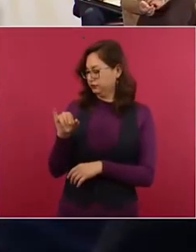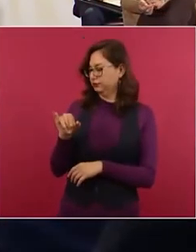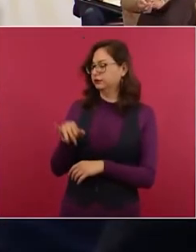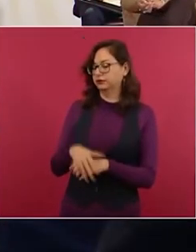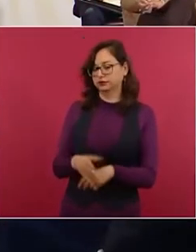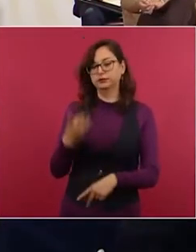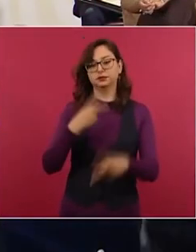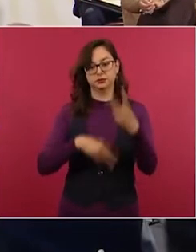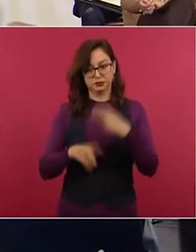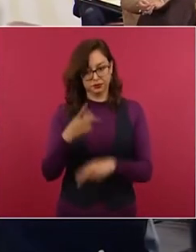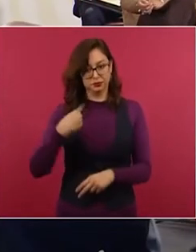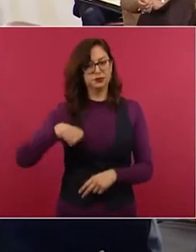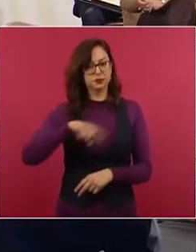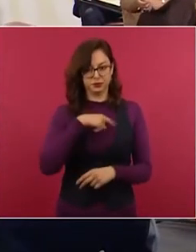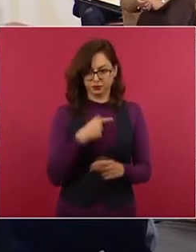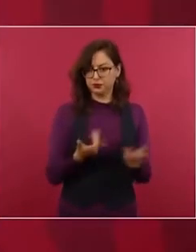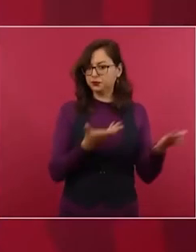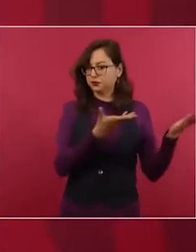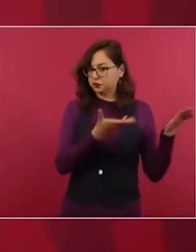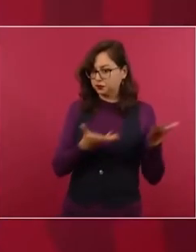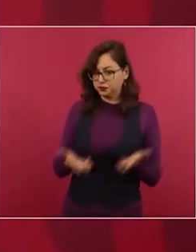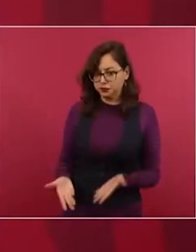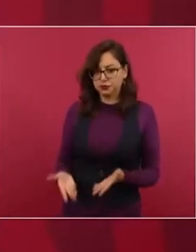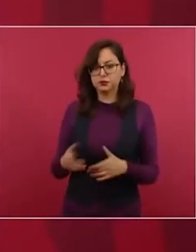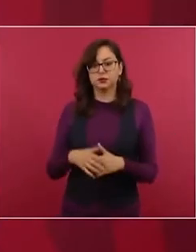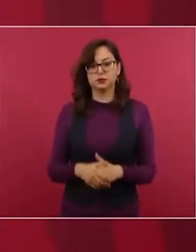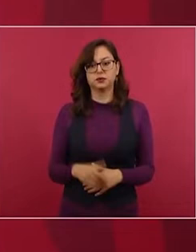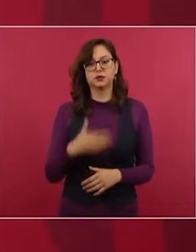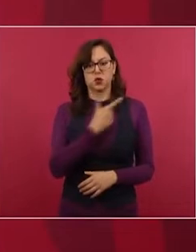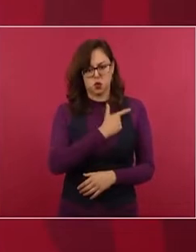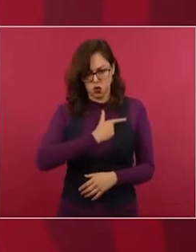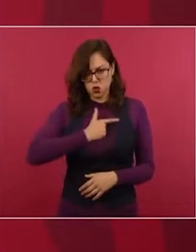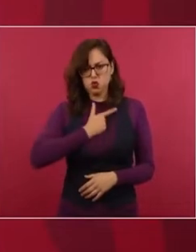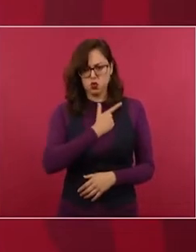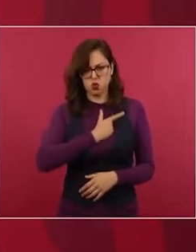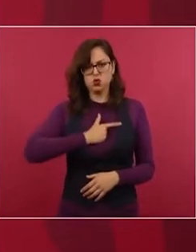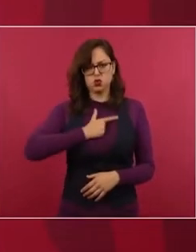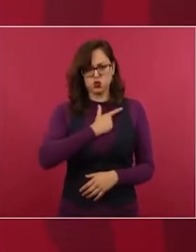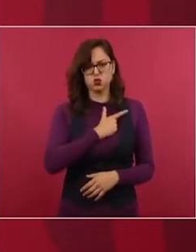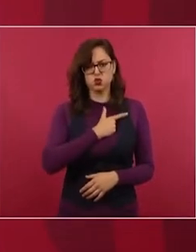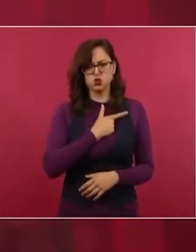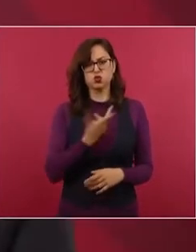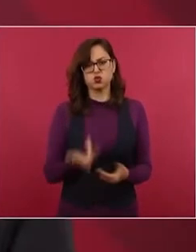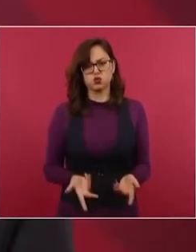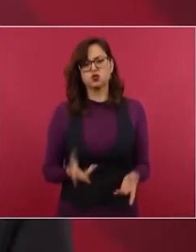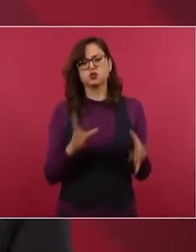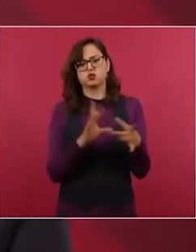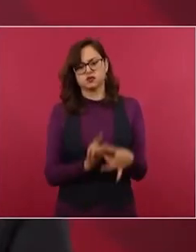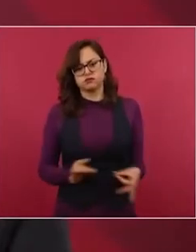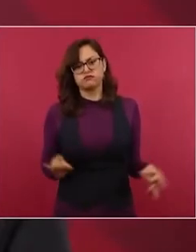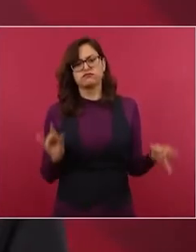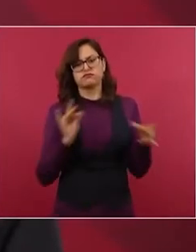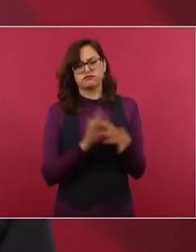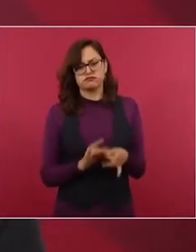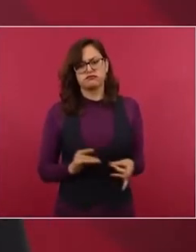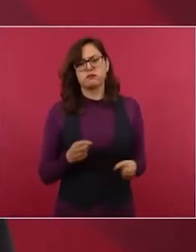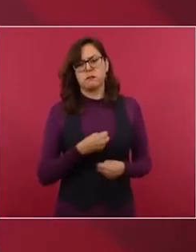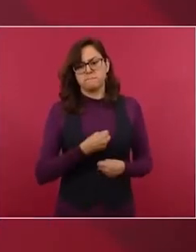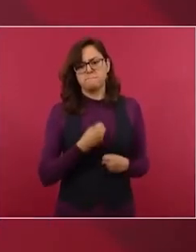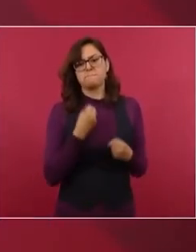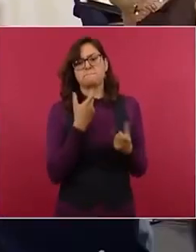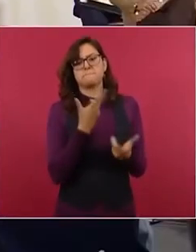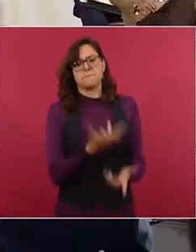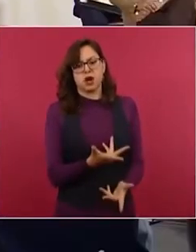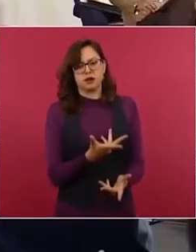a recibir con mucho gusto y vamos nosotros a exponer el por